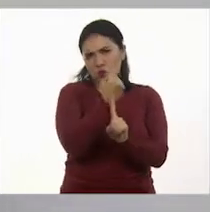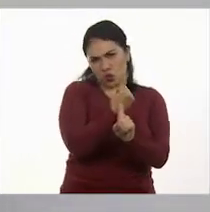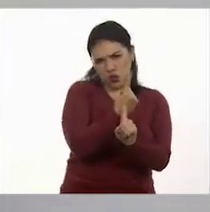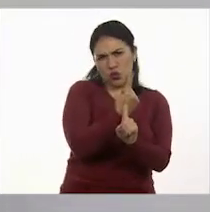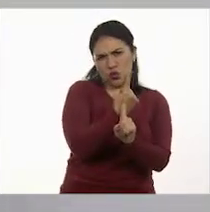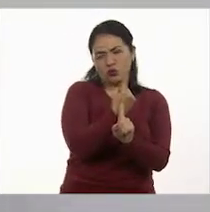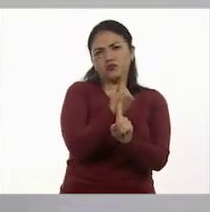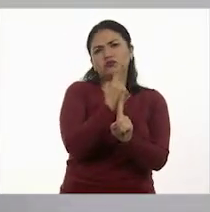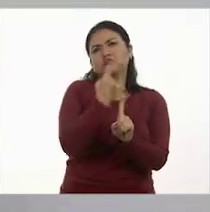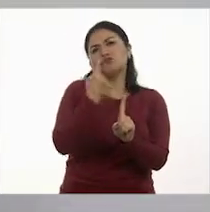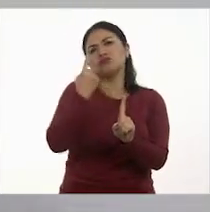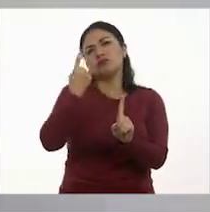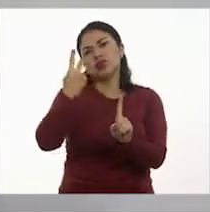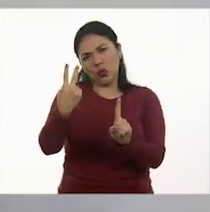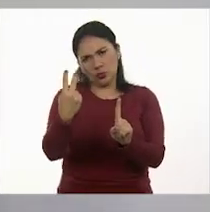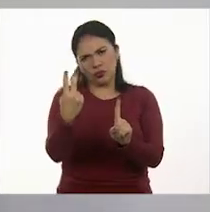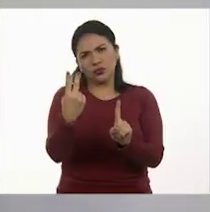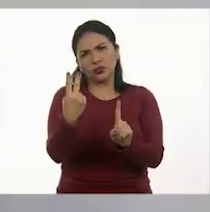dos,